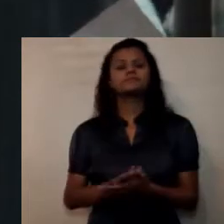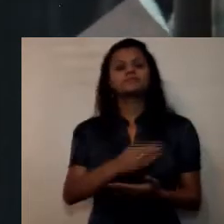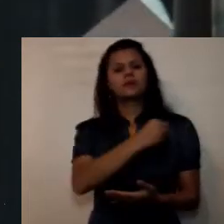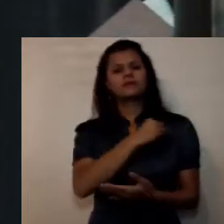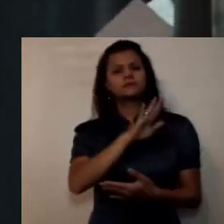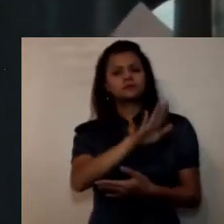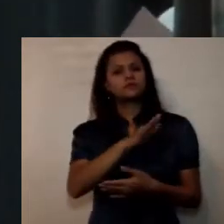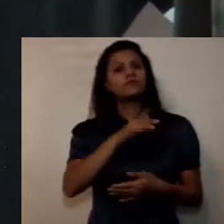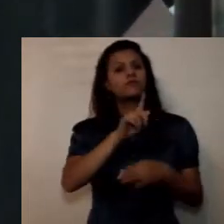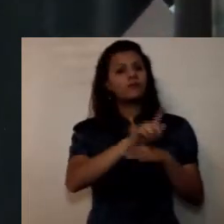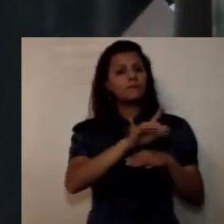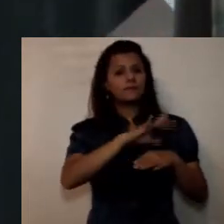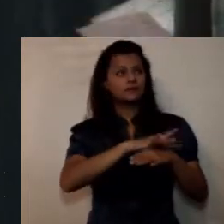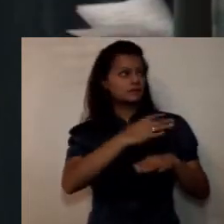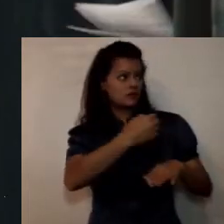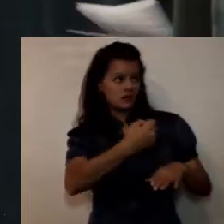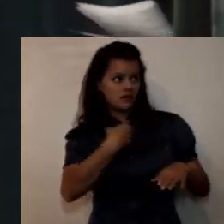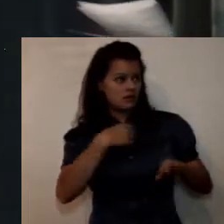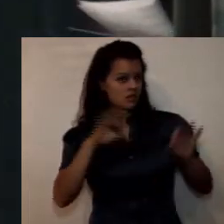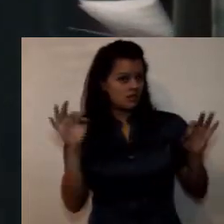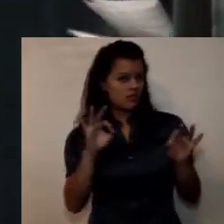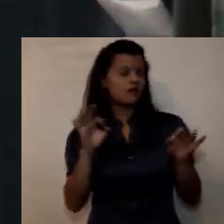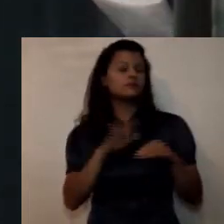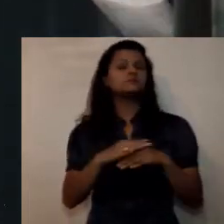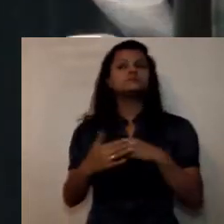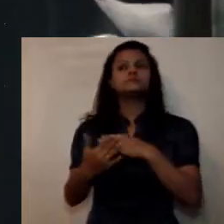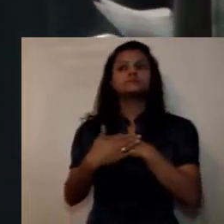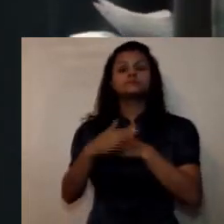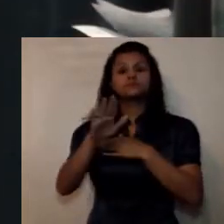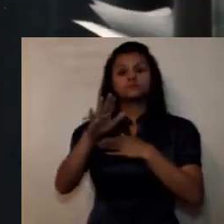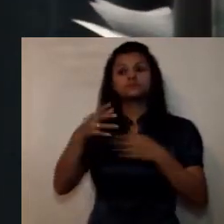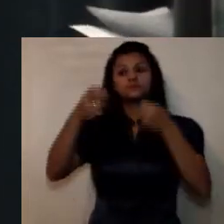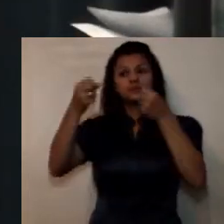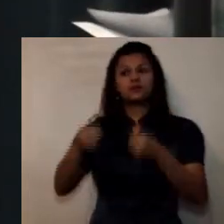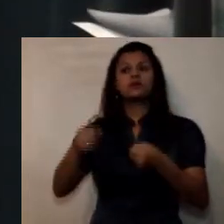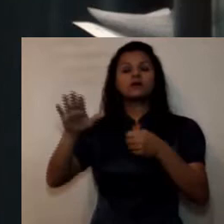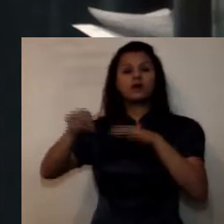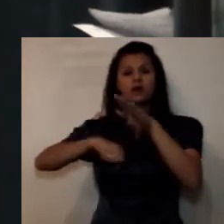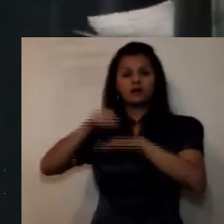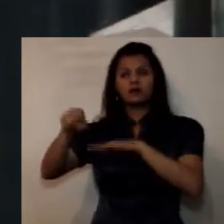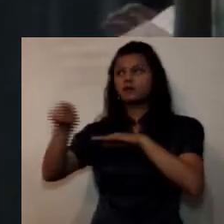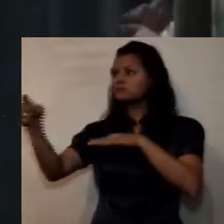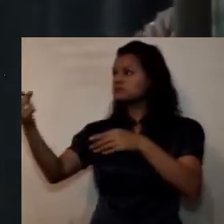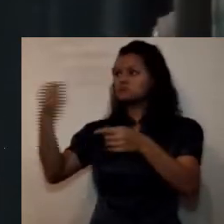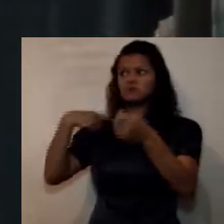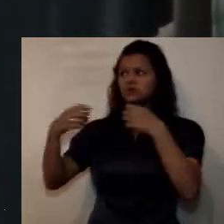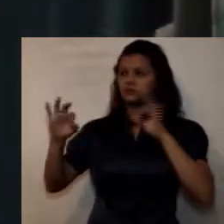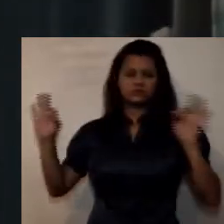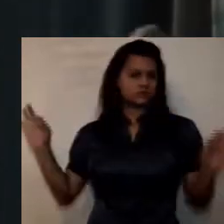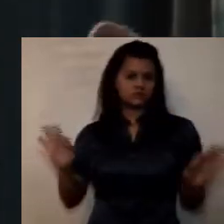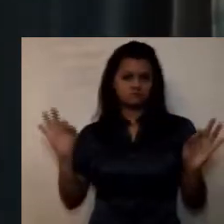medicina que no hay preguntas me informan que la sede de campus nueva granada no hay preguntas